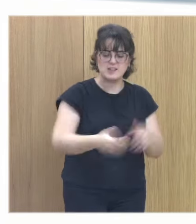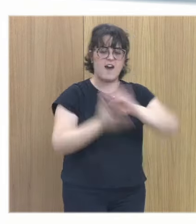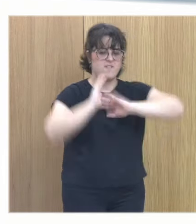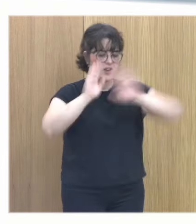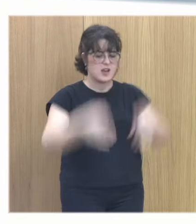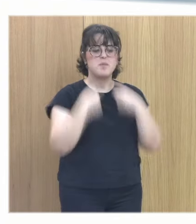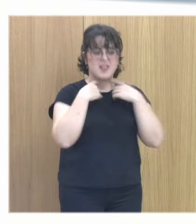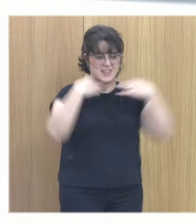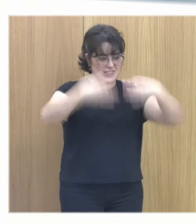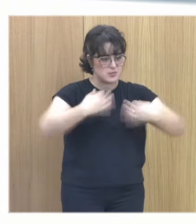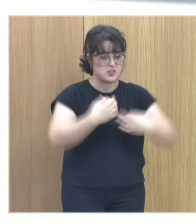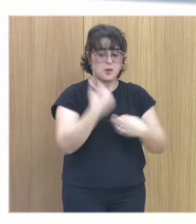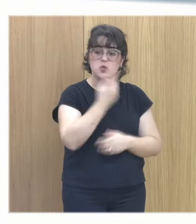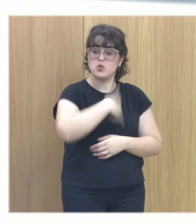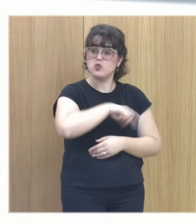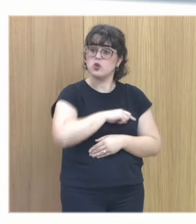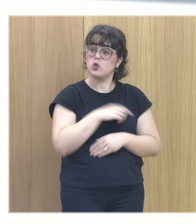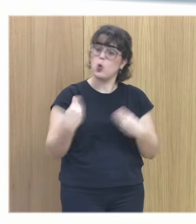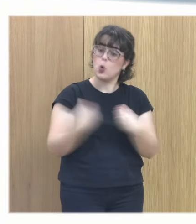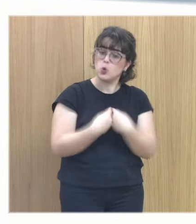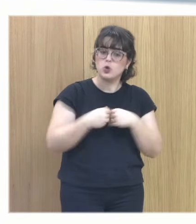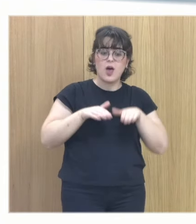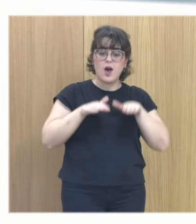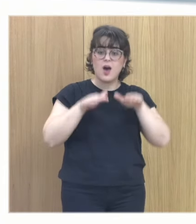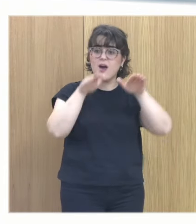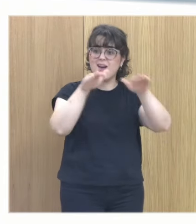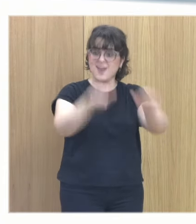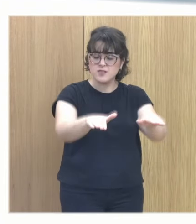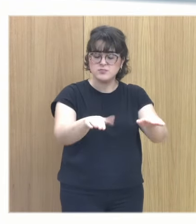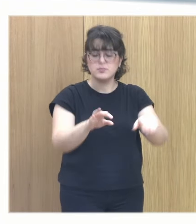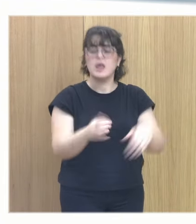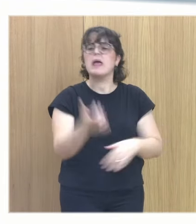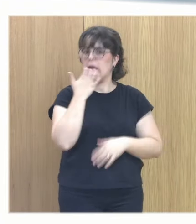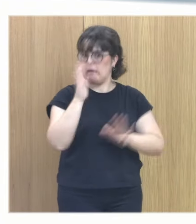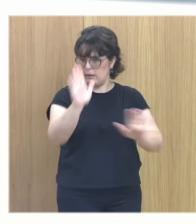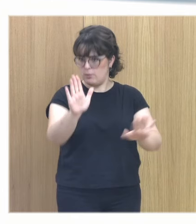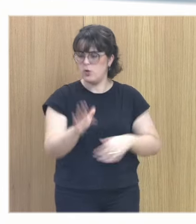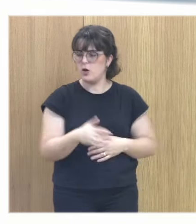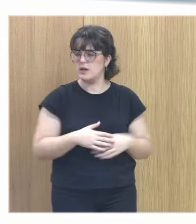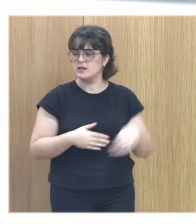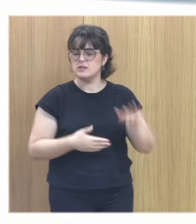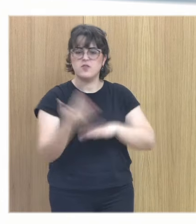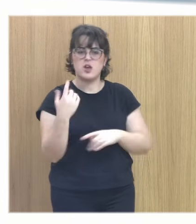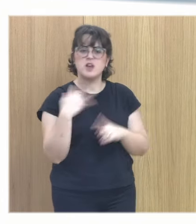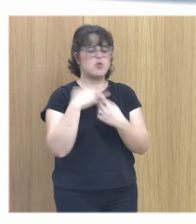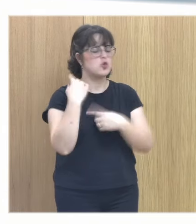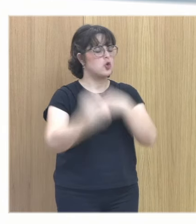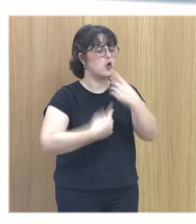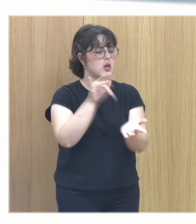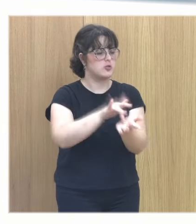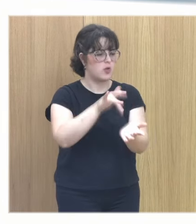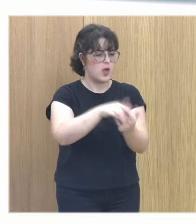entonces o avanzamos de la mano o no vamos a tener y voy a poner un ejemplo que es el pan de cada día en la